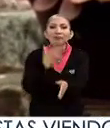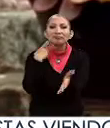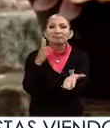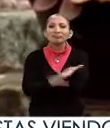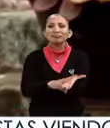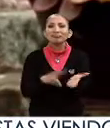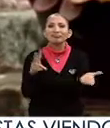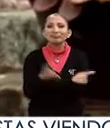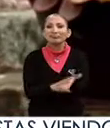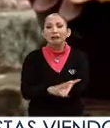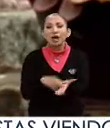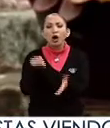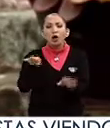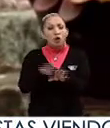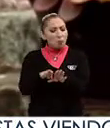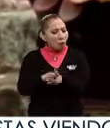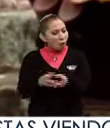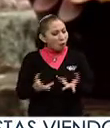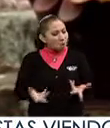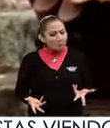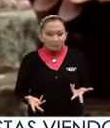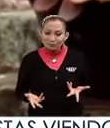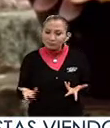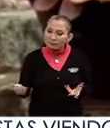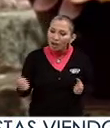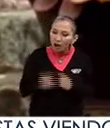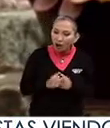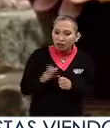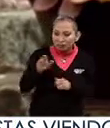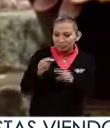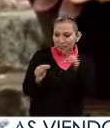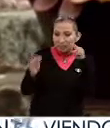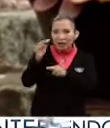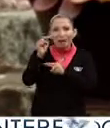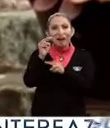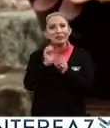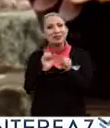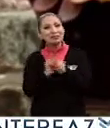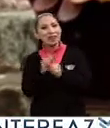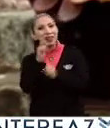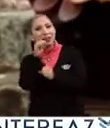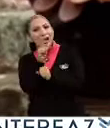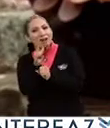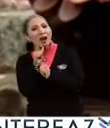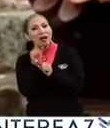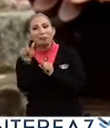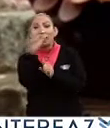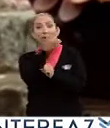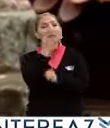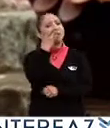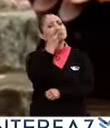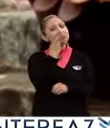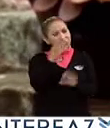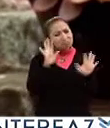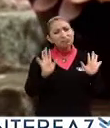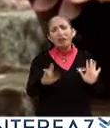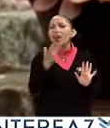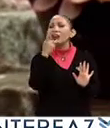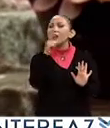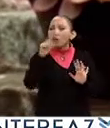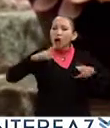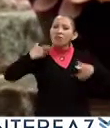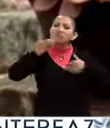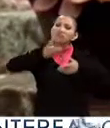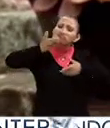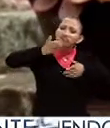valorada, como que tiene que ver también con el estatus social de la lengua. Una lengua oral es una lengua de la